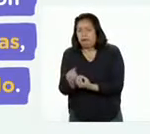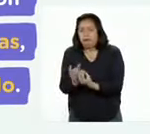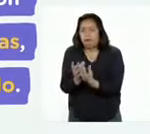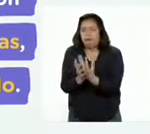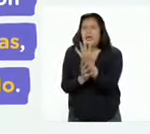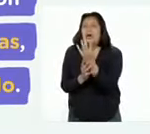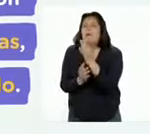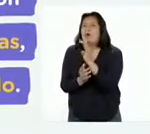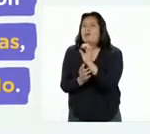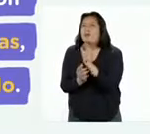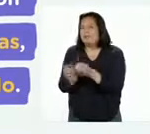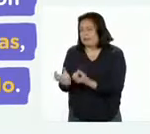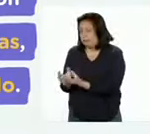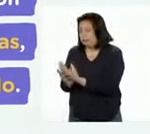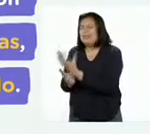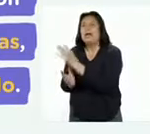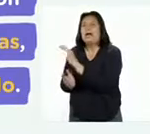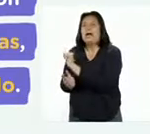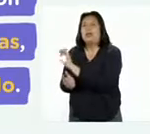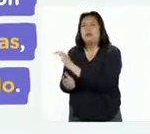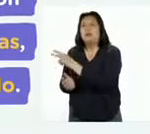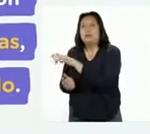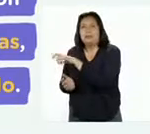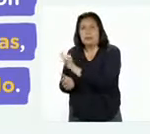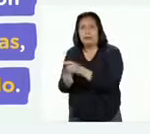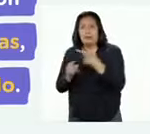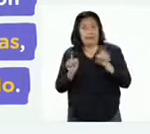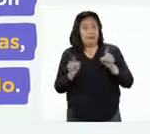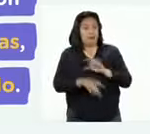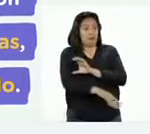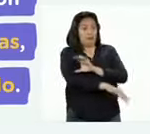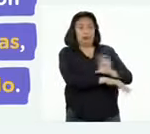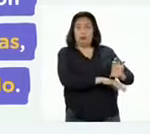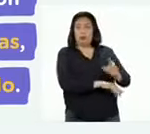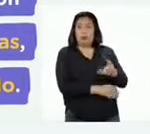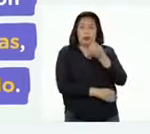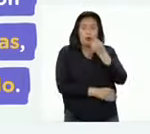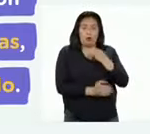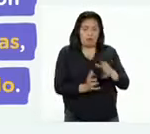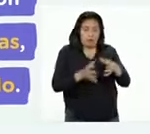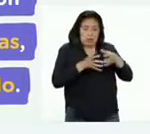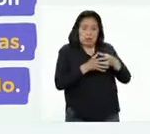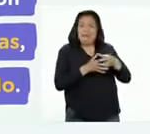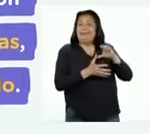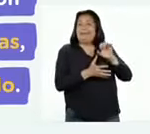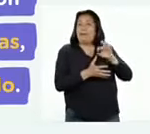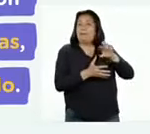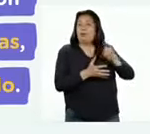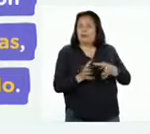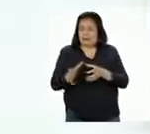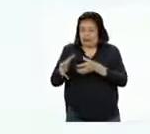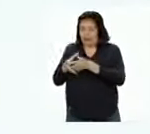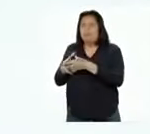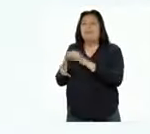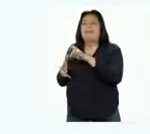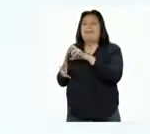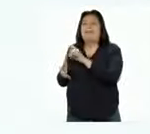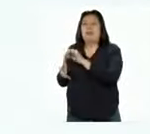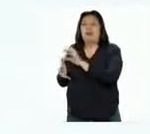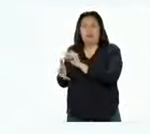de las bromelias y las achupayas. Pero en la costa comen zapote y pasayo.